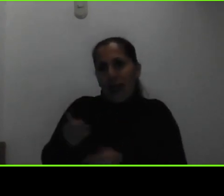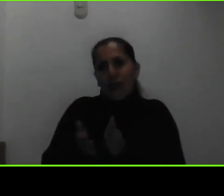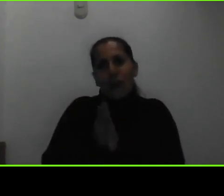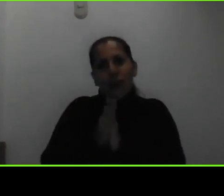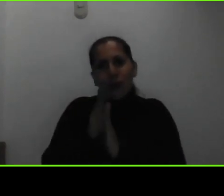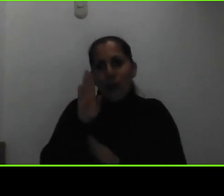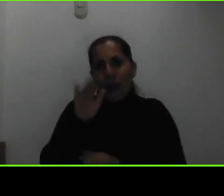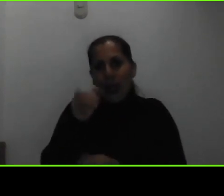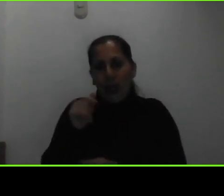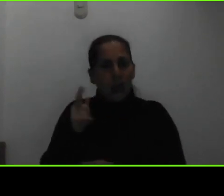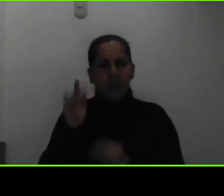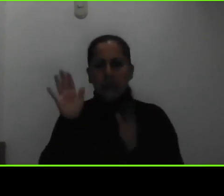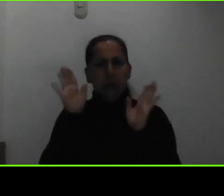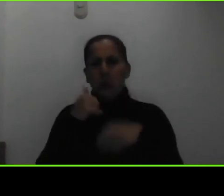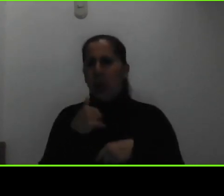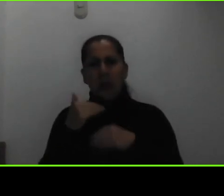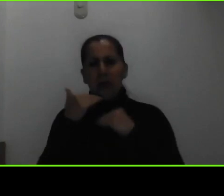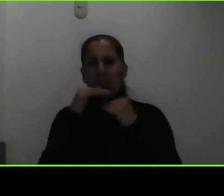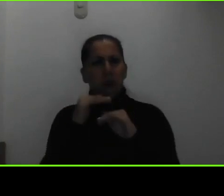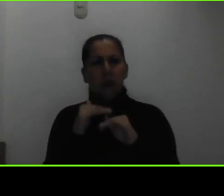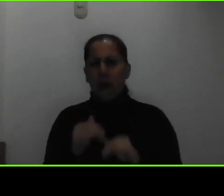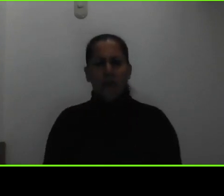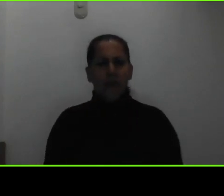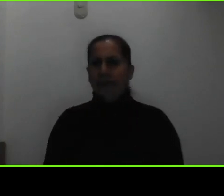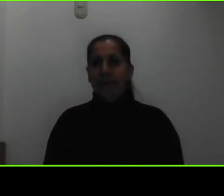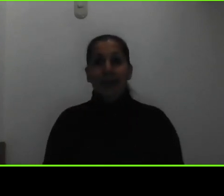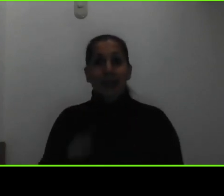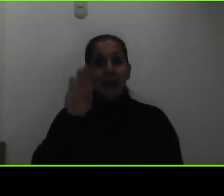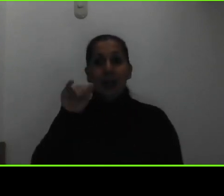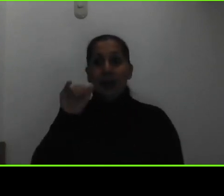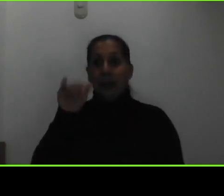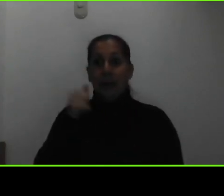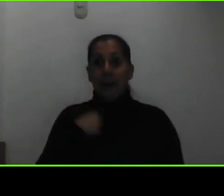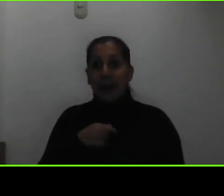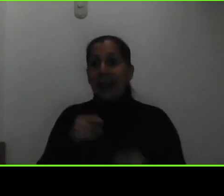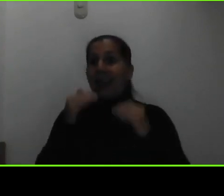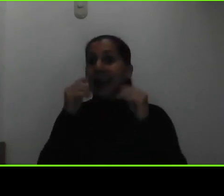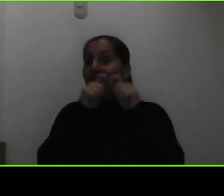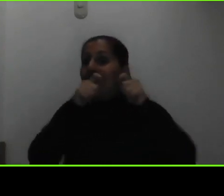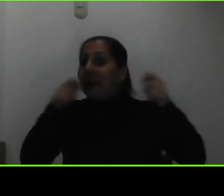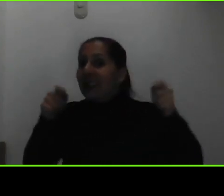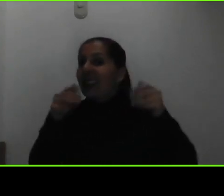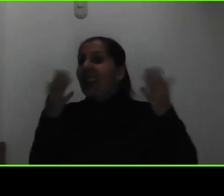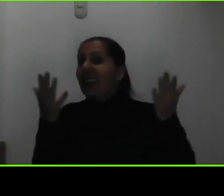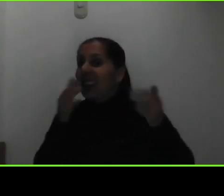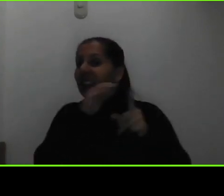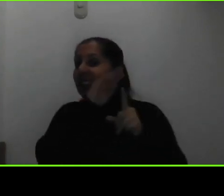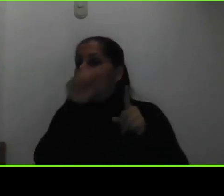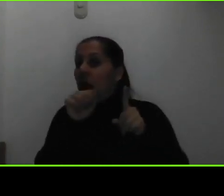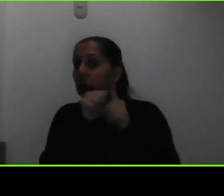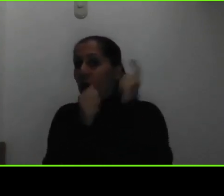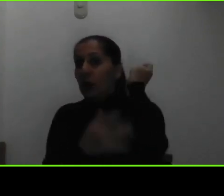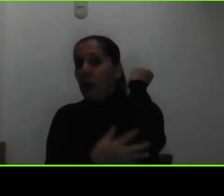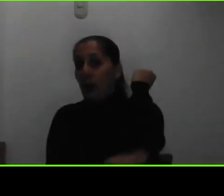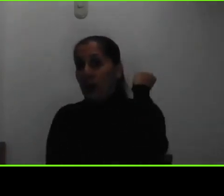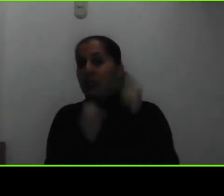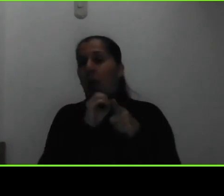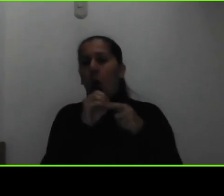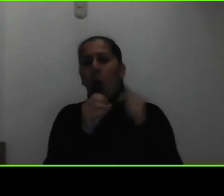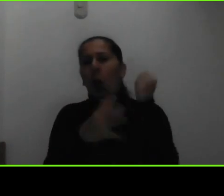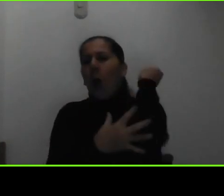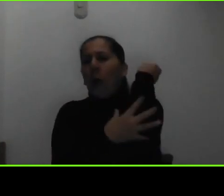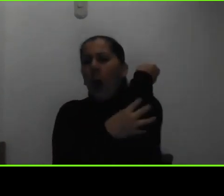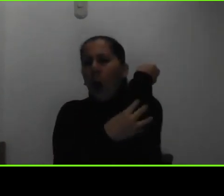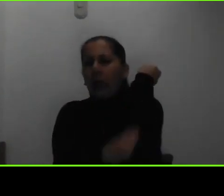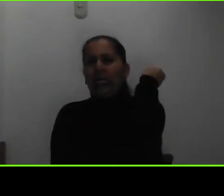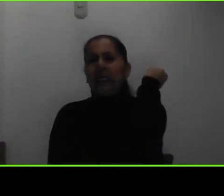restricción recuerden que esta beca lo que mide es situación de pobreza pobreza extrema y como vieron en el formulario y si no